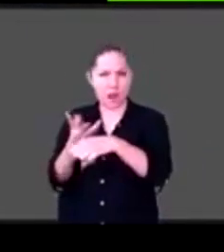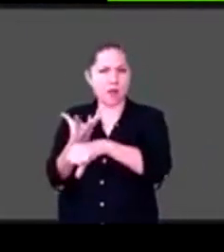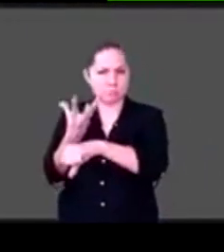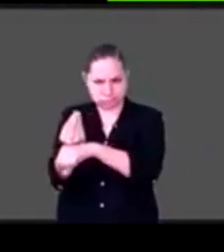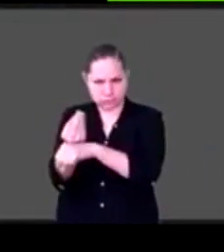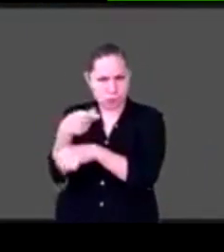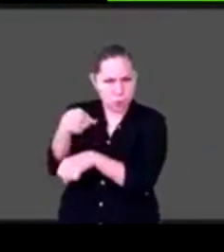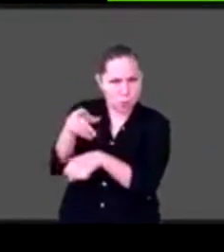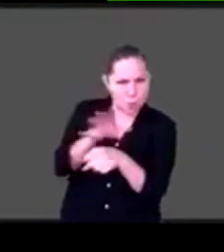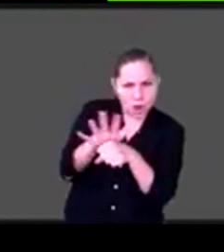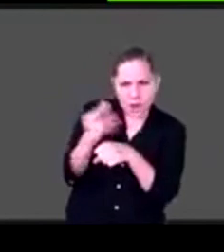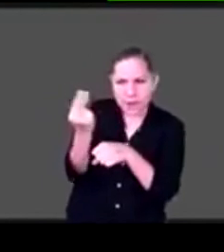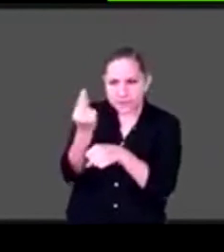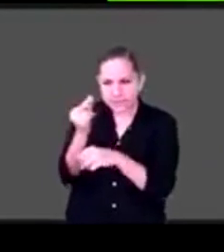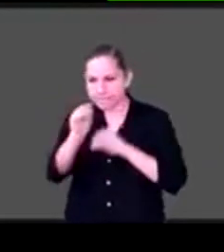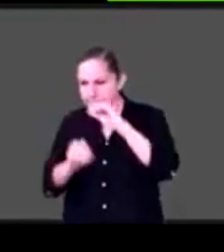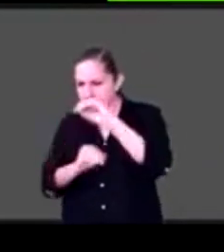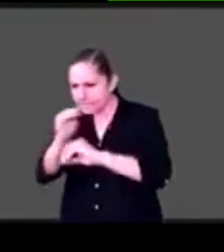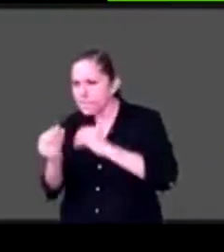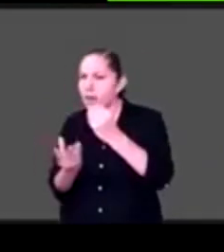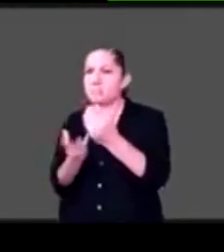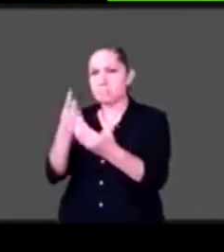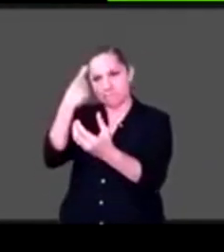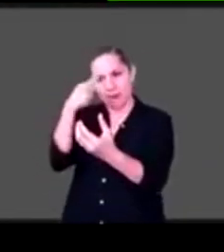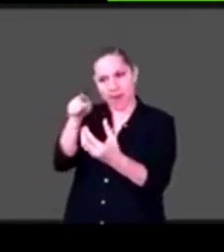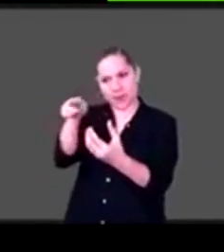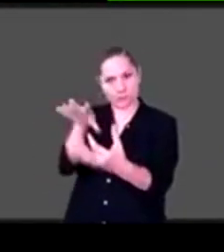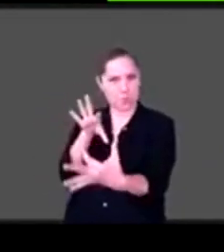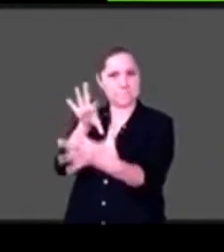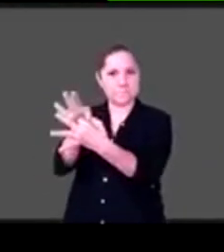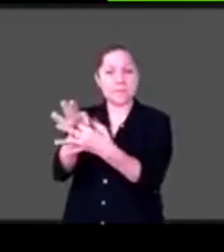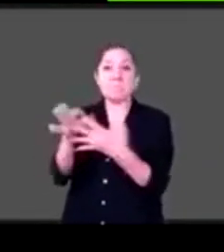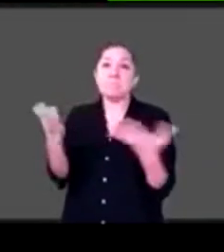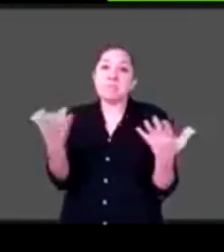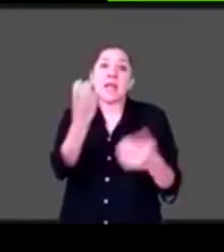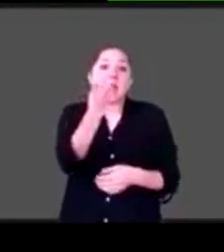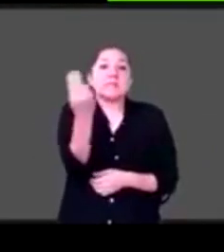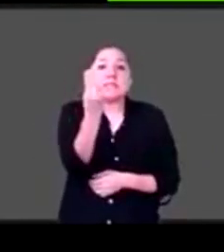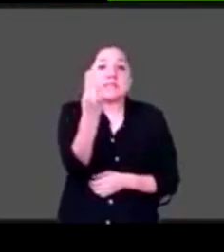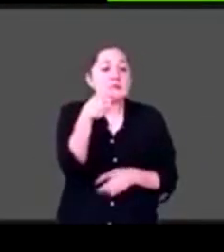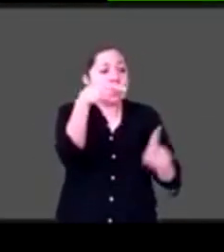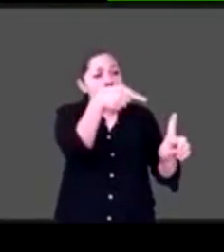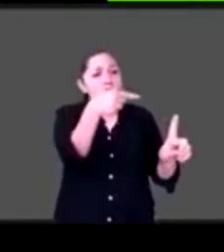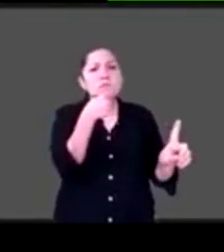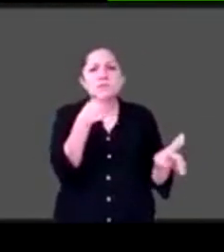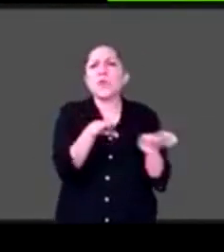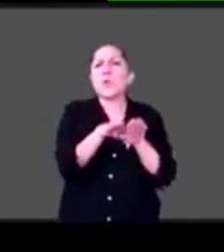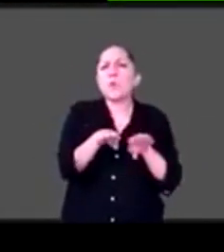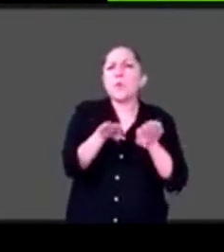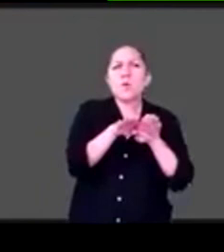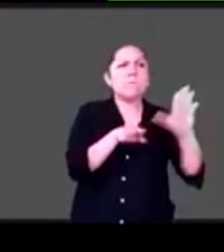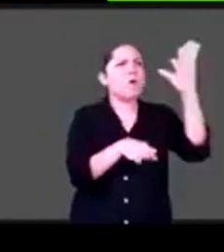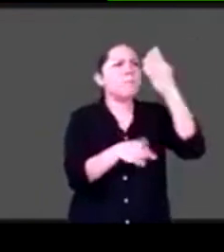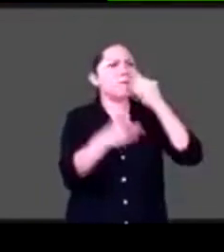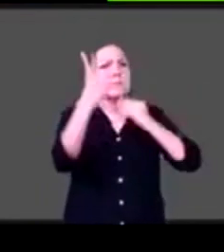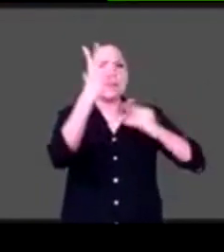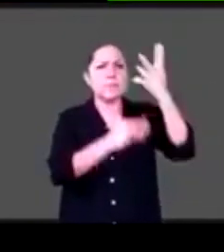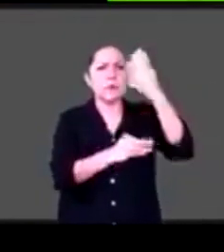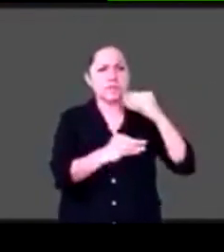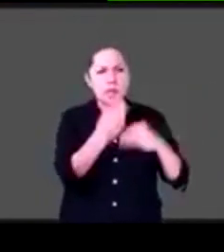aprender y hacer los ajustes necesarios, ¿no? Y no pensar que solamente por poner, sembrar, y